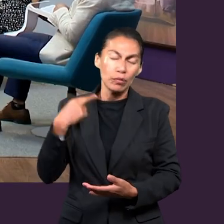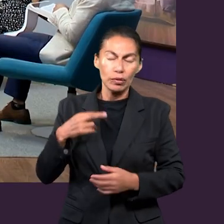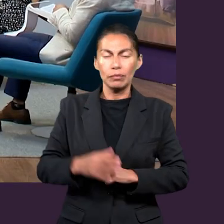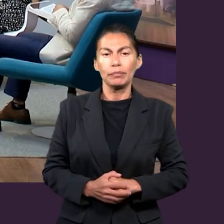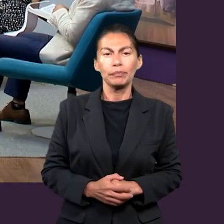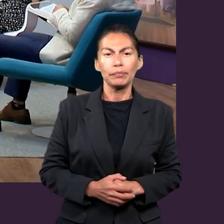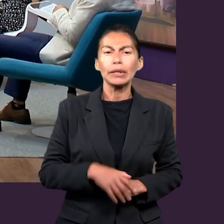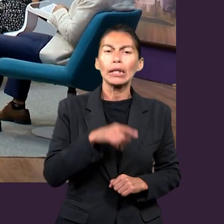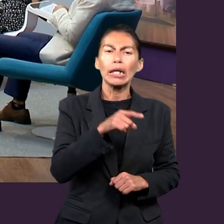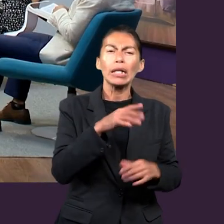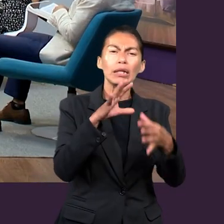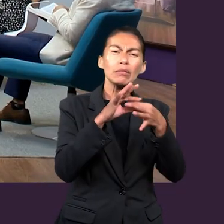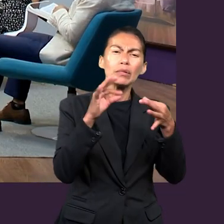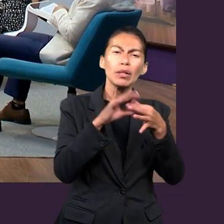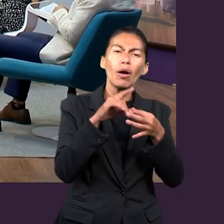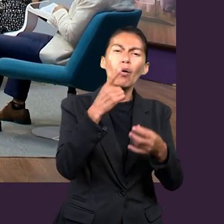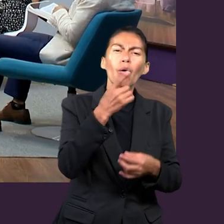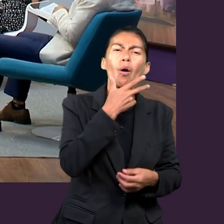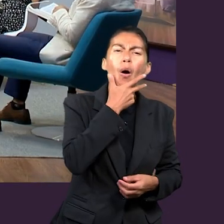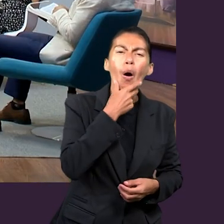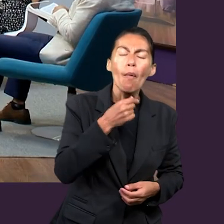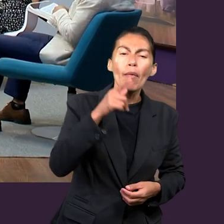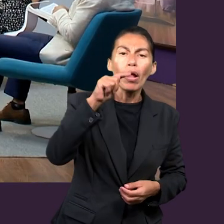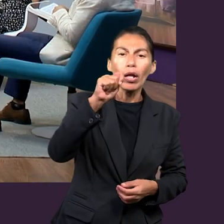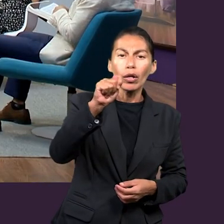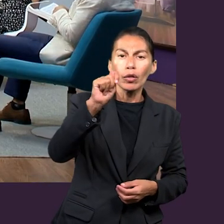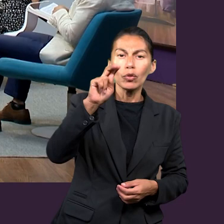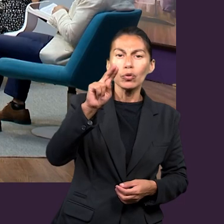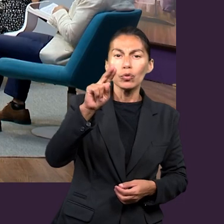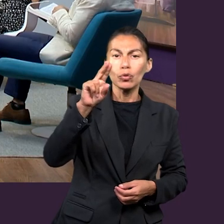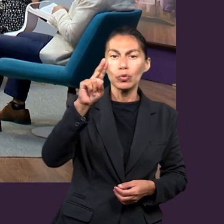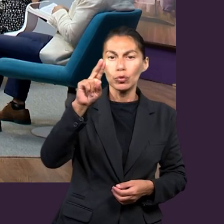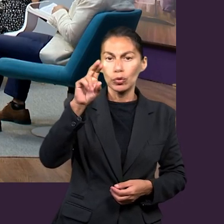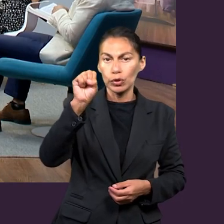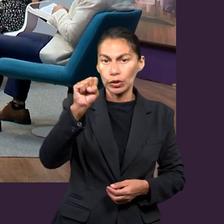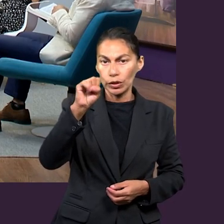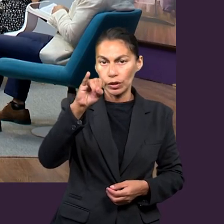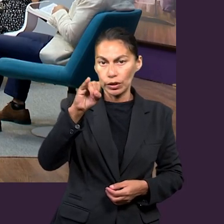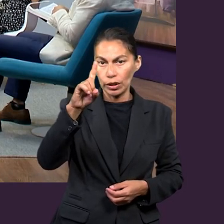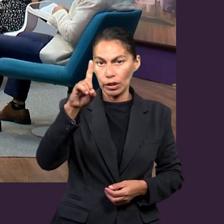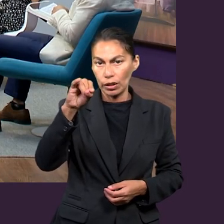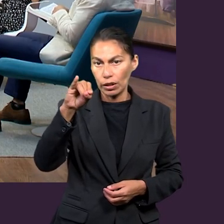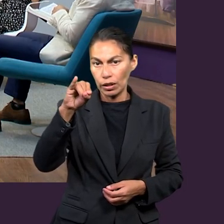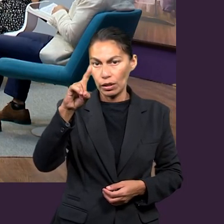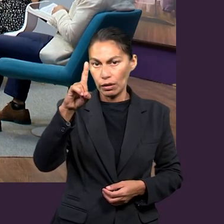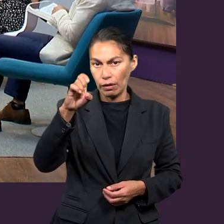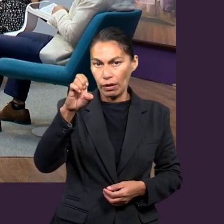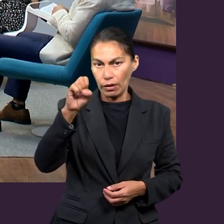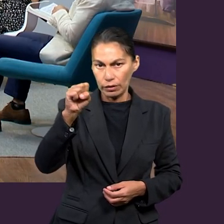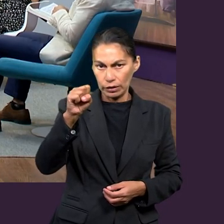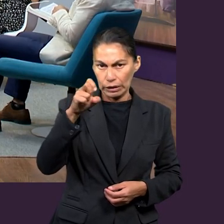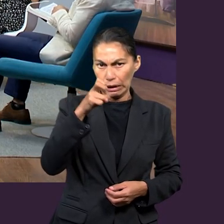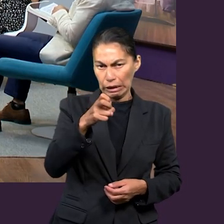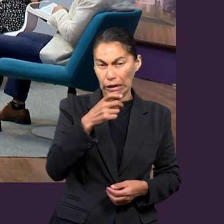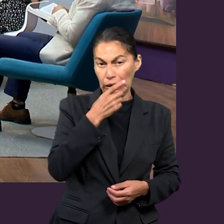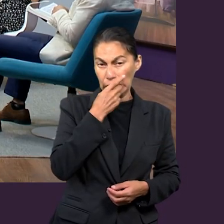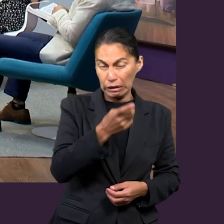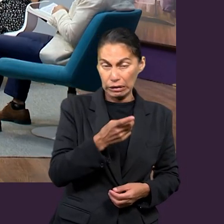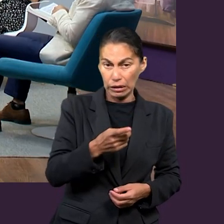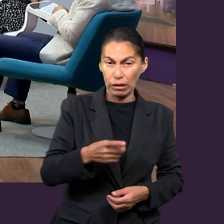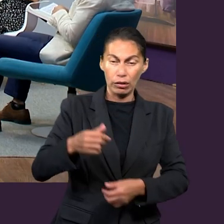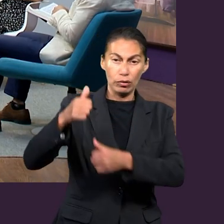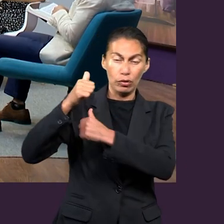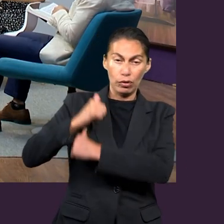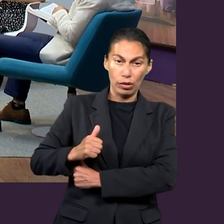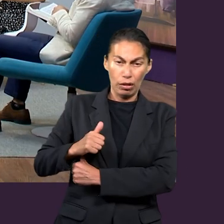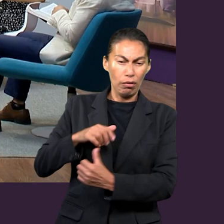Y habla de un personaje, Tucídides, que nos habla de tres aspectos que el soldado debe